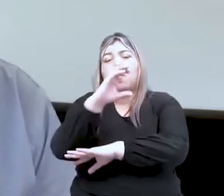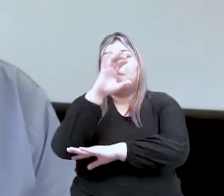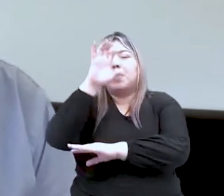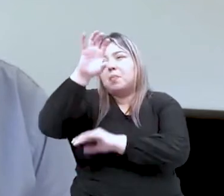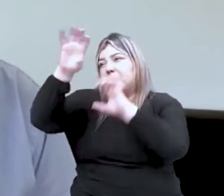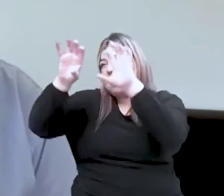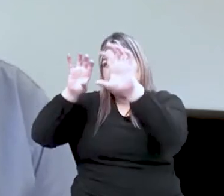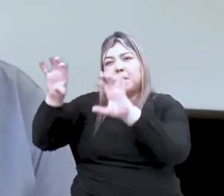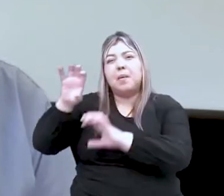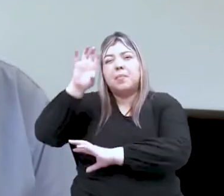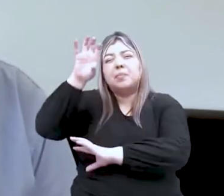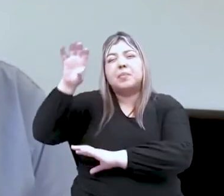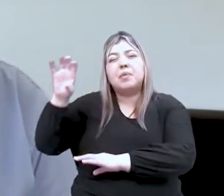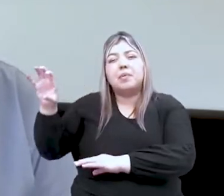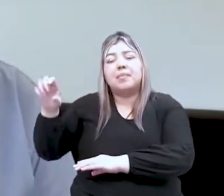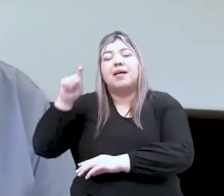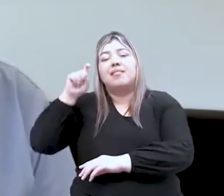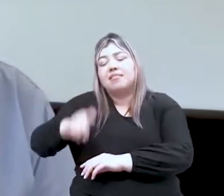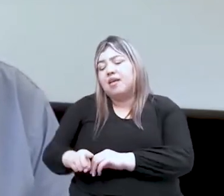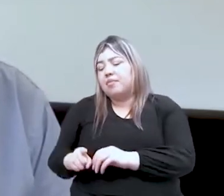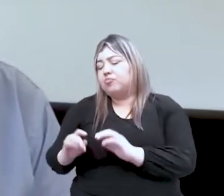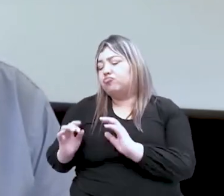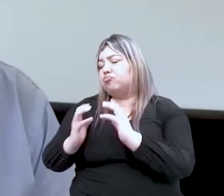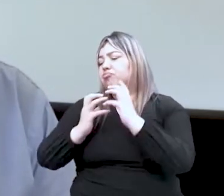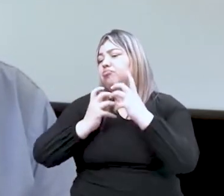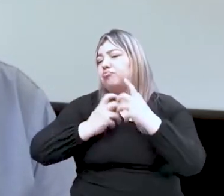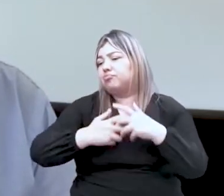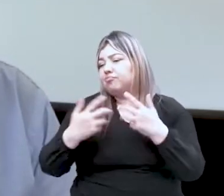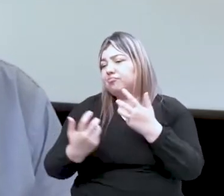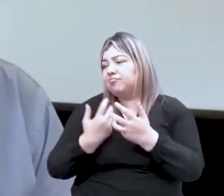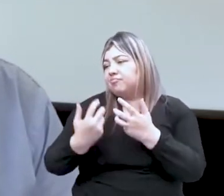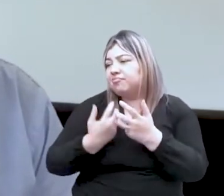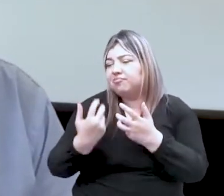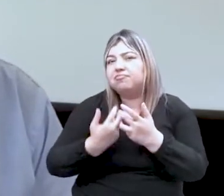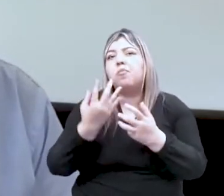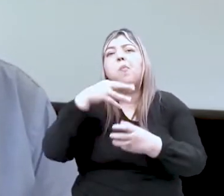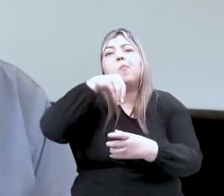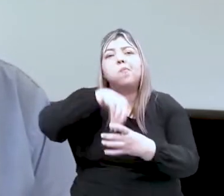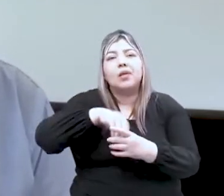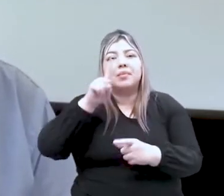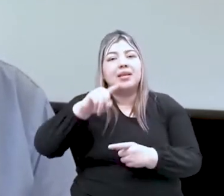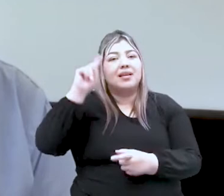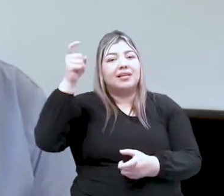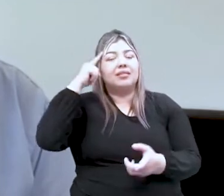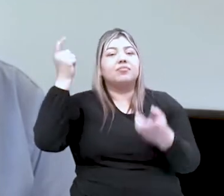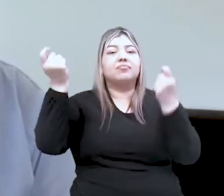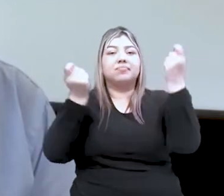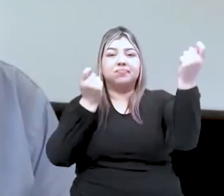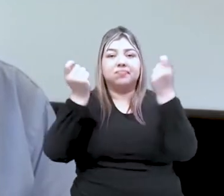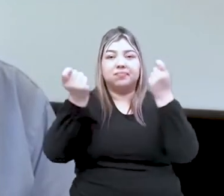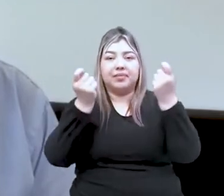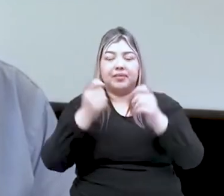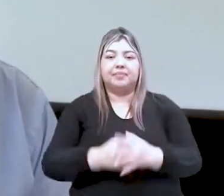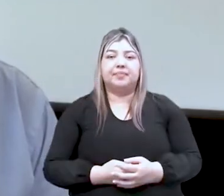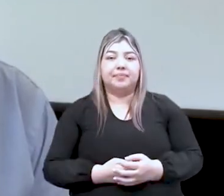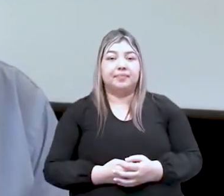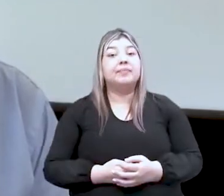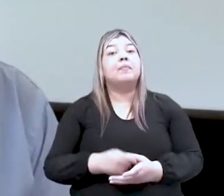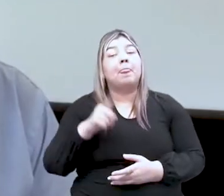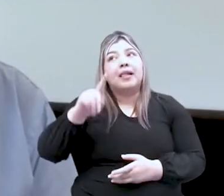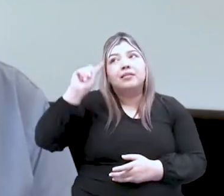deben ser sistemáticos y deben ser estratégicos. Y para eso creo que la estrategia de